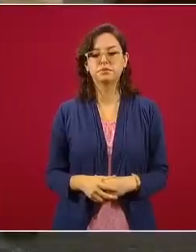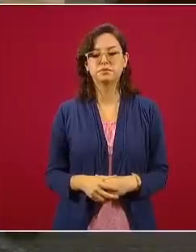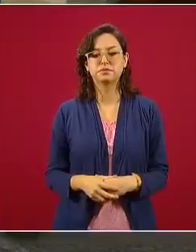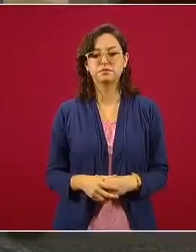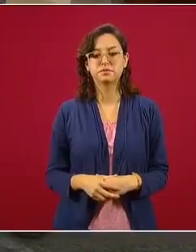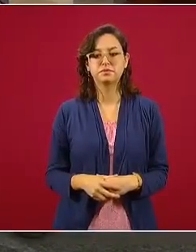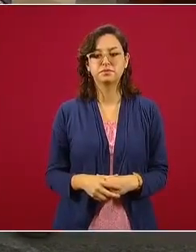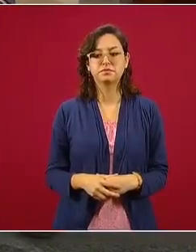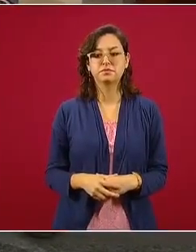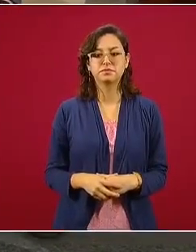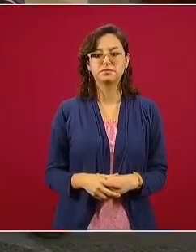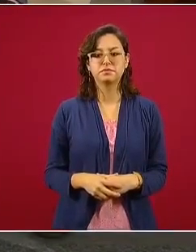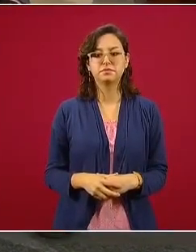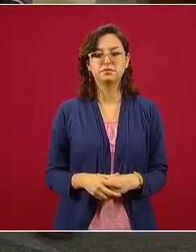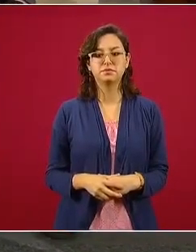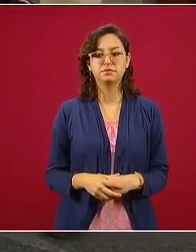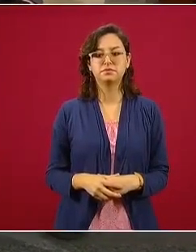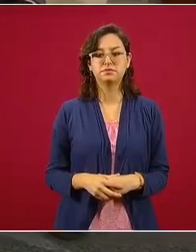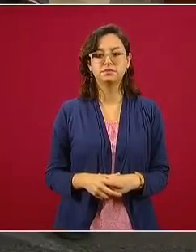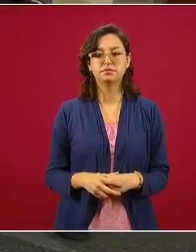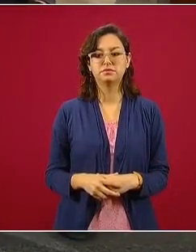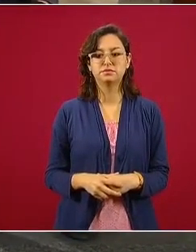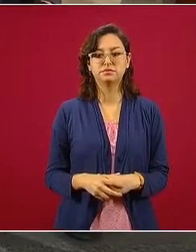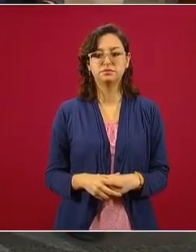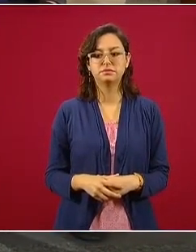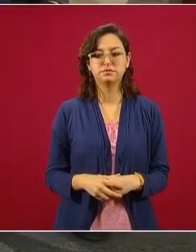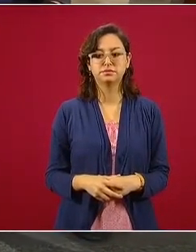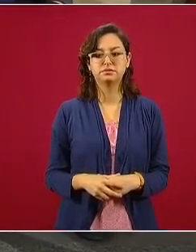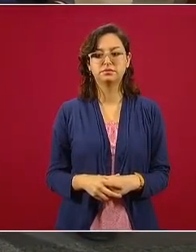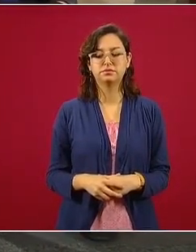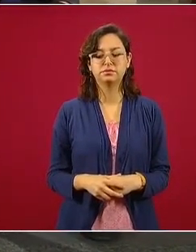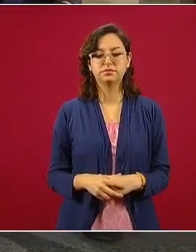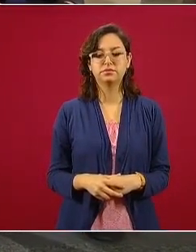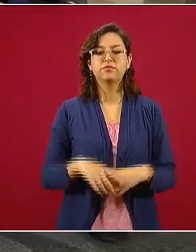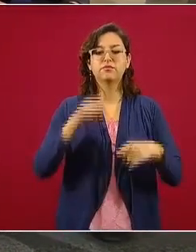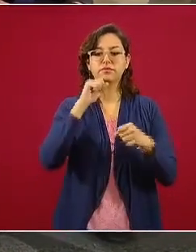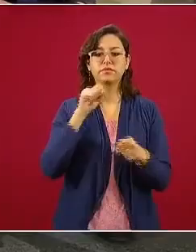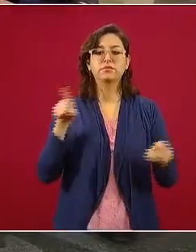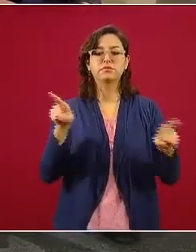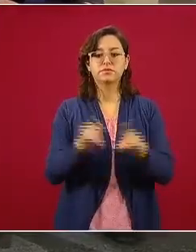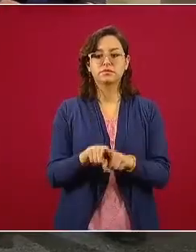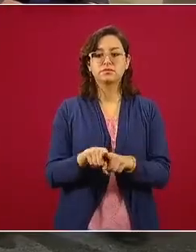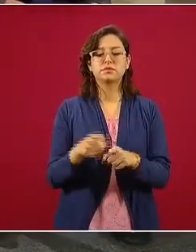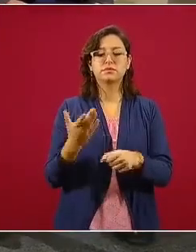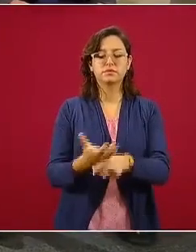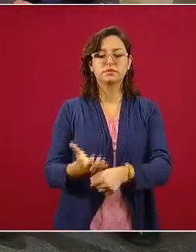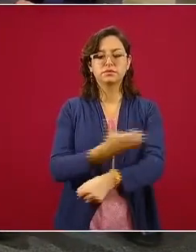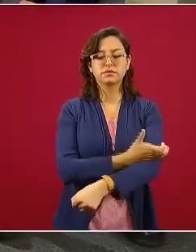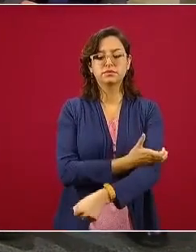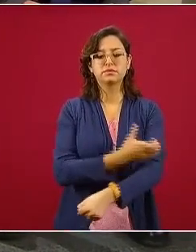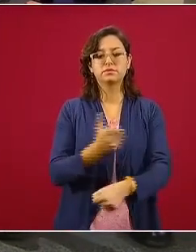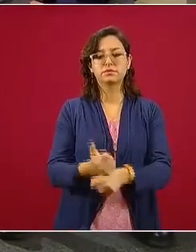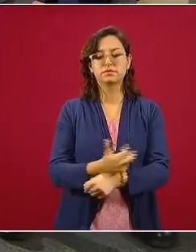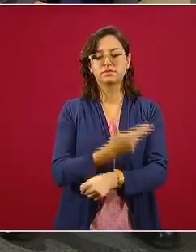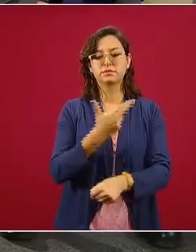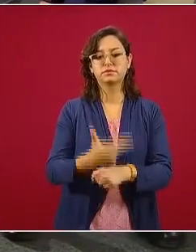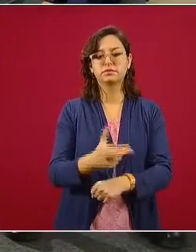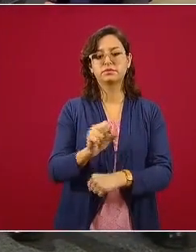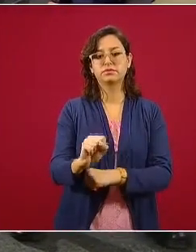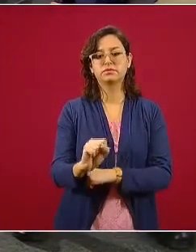está con nosotros el secretario de Hacienda, Arturo